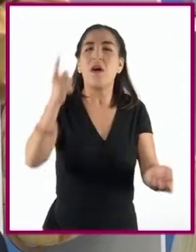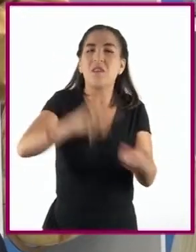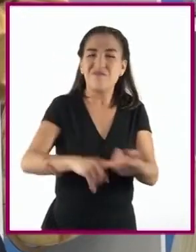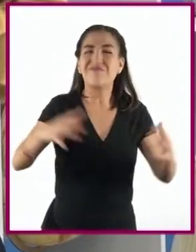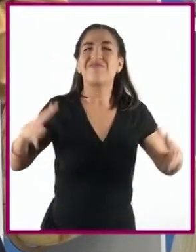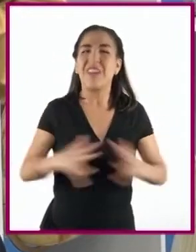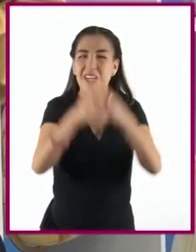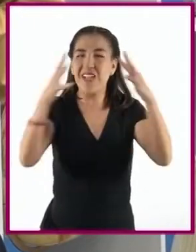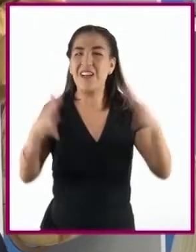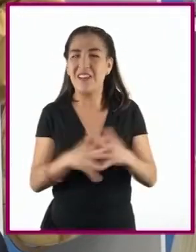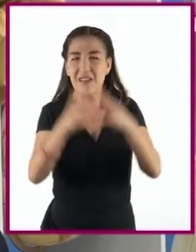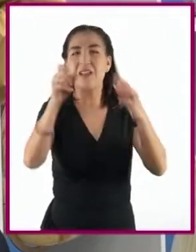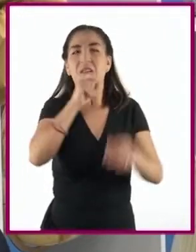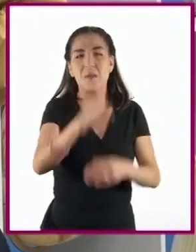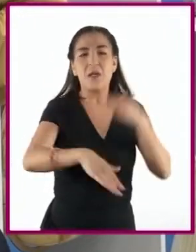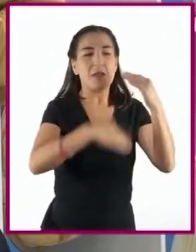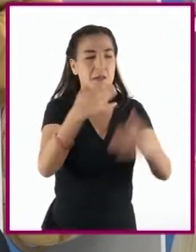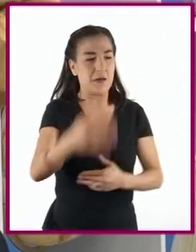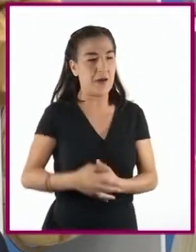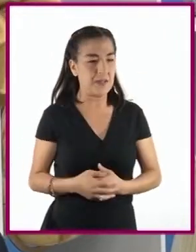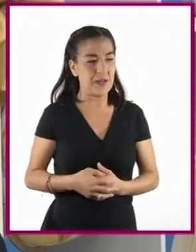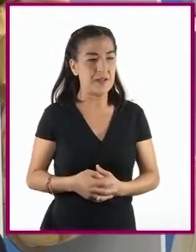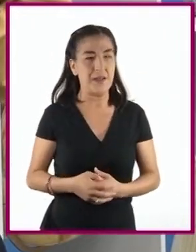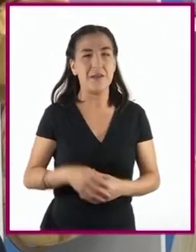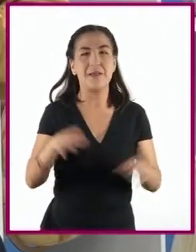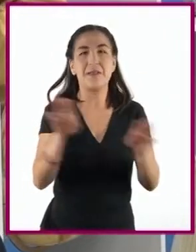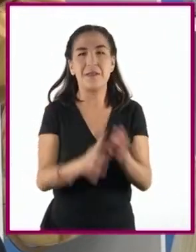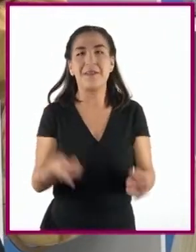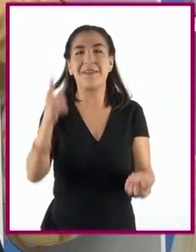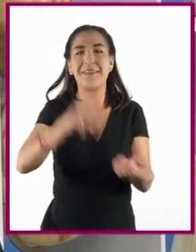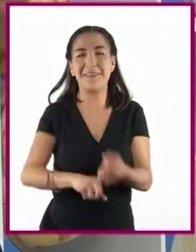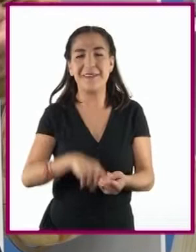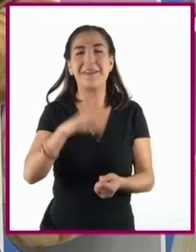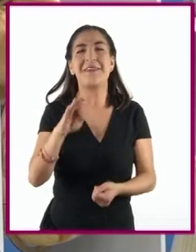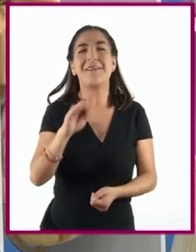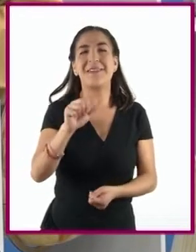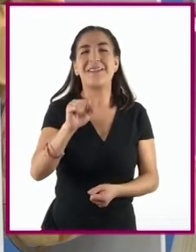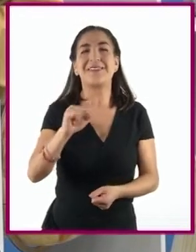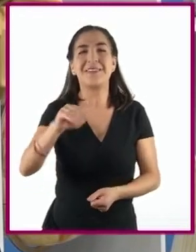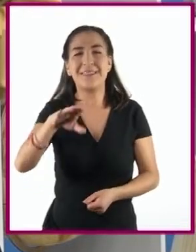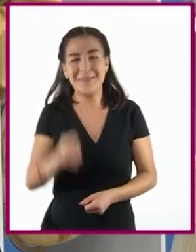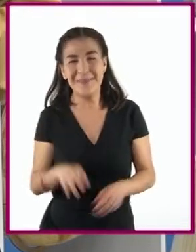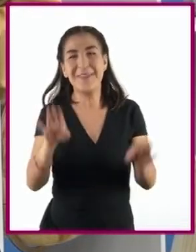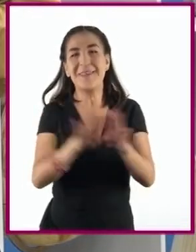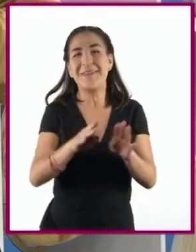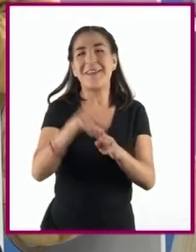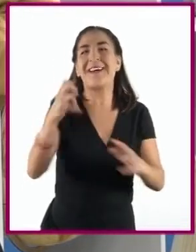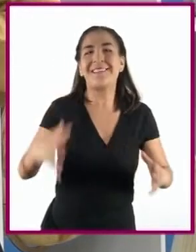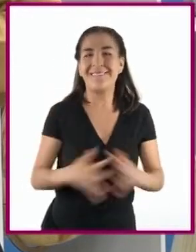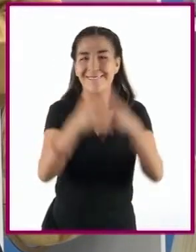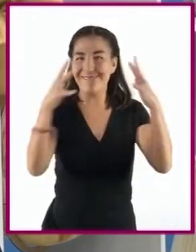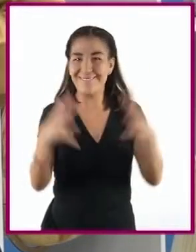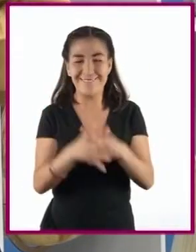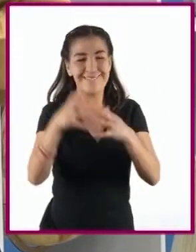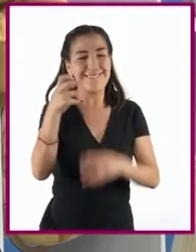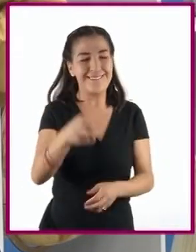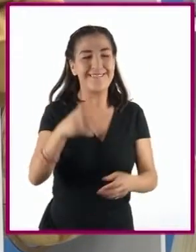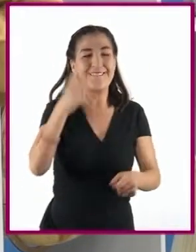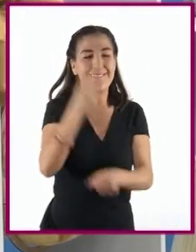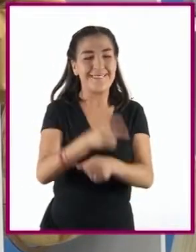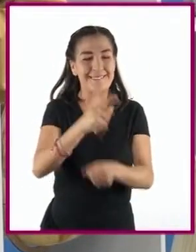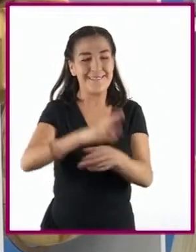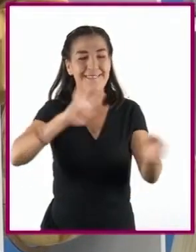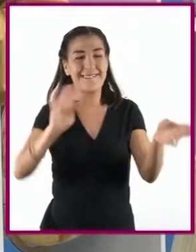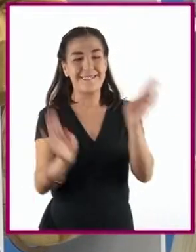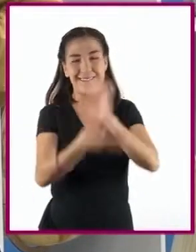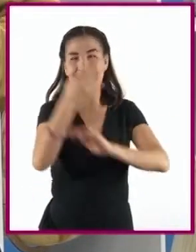Vio también la avanzada del nazismo y fascismo, que llevaría a múltiples naciones a enfrentarse en la Segunda Guerra Mundial entre